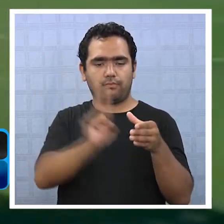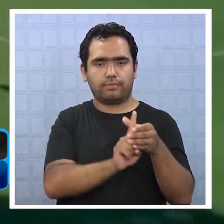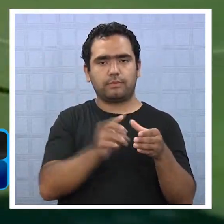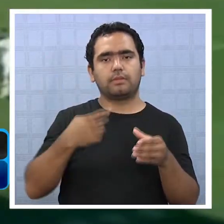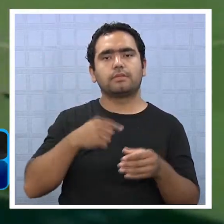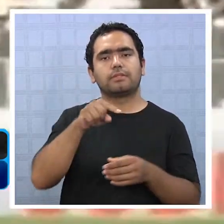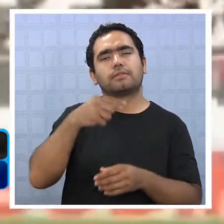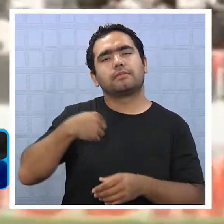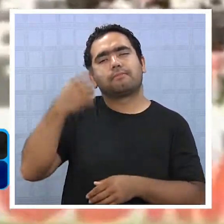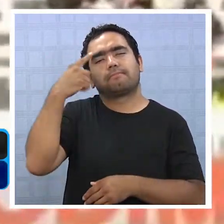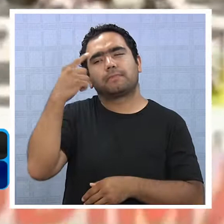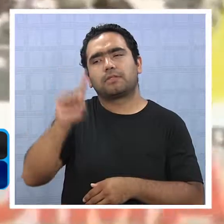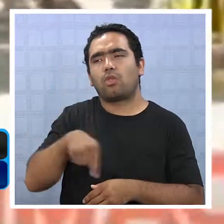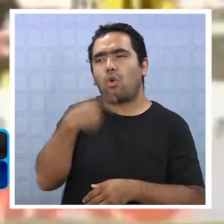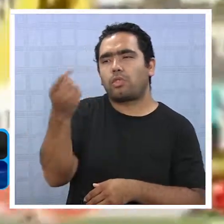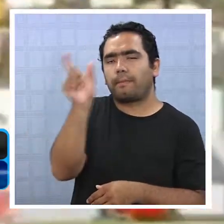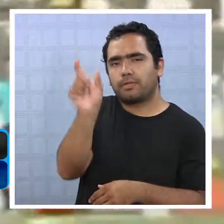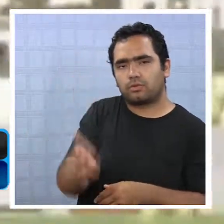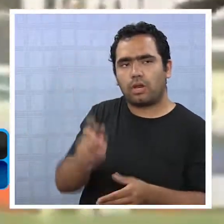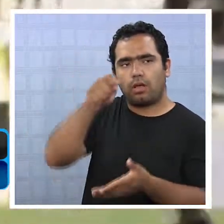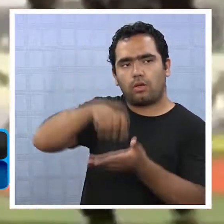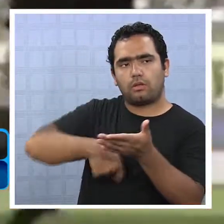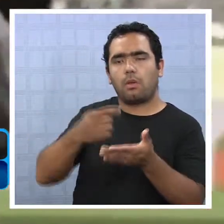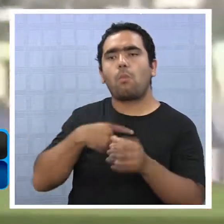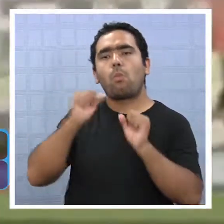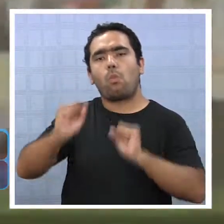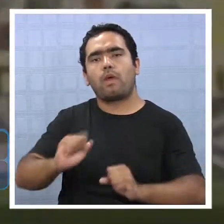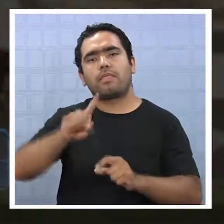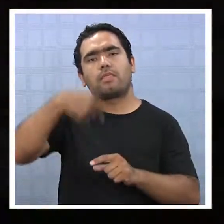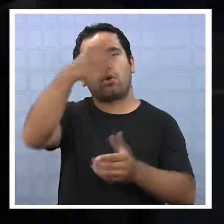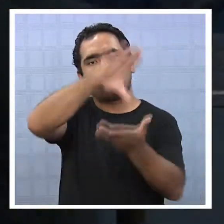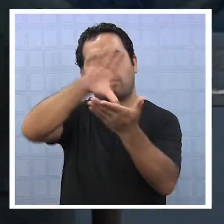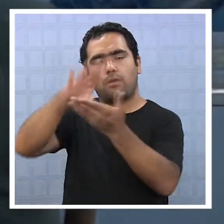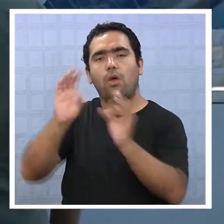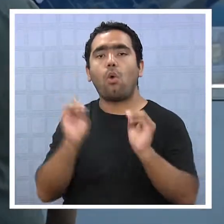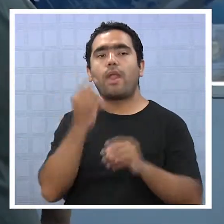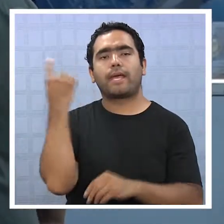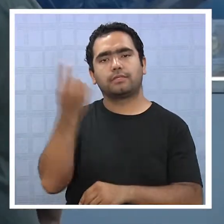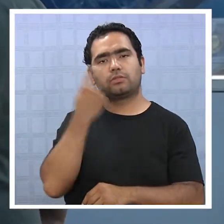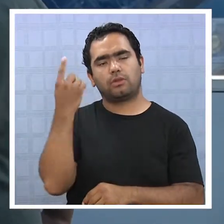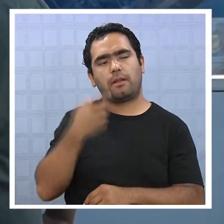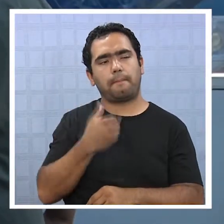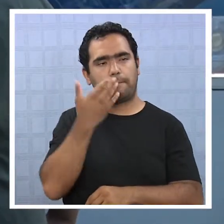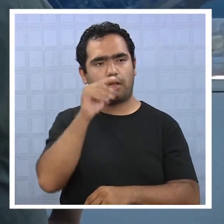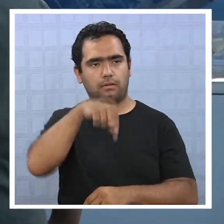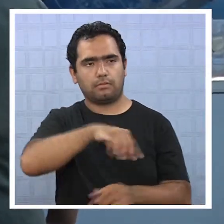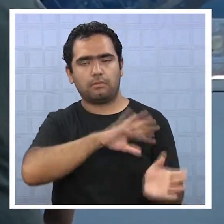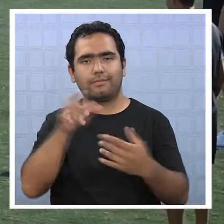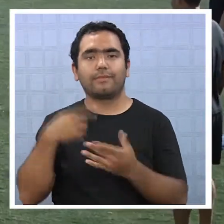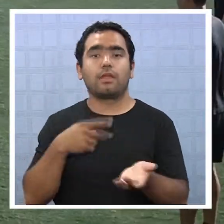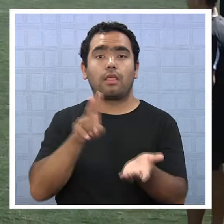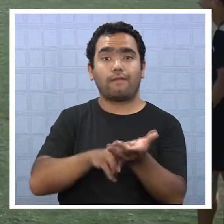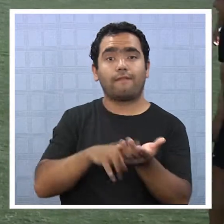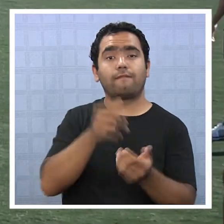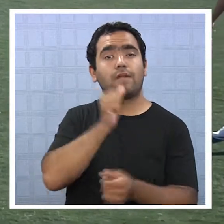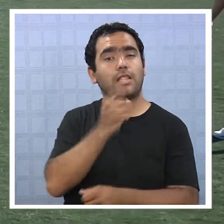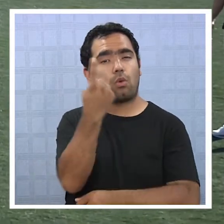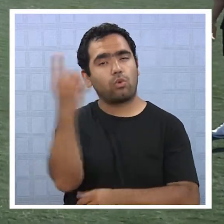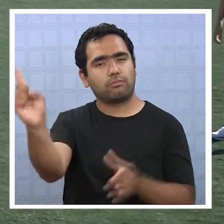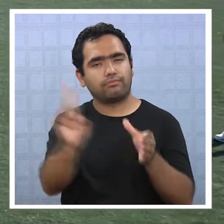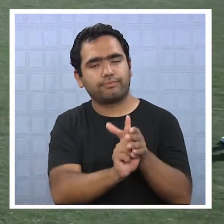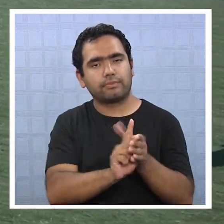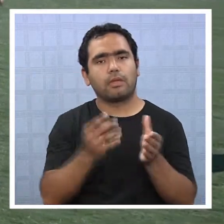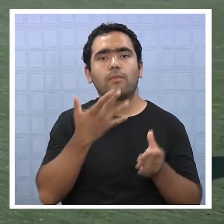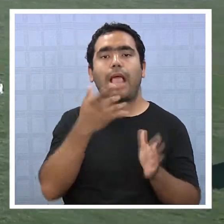descrito por la dirigencia celeste, ya se estaría pensando en otra contratación que podría llegar del extranjero o medio nacional. Lo cierto es que estaría